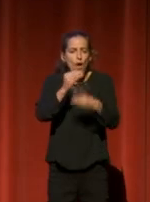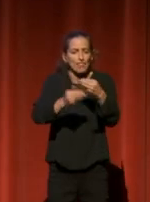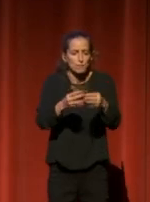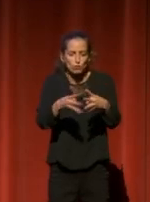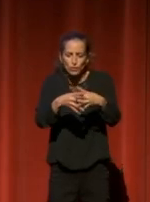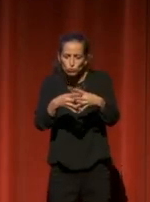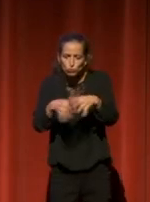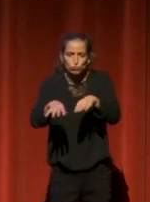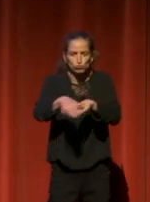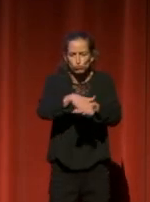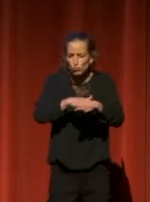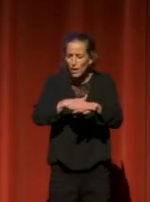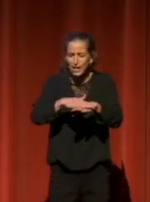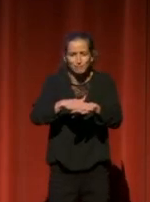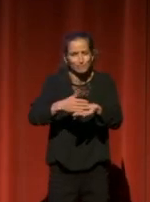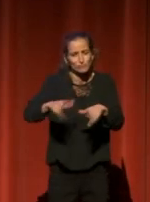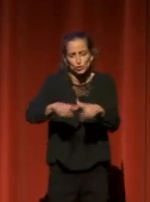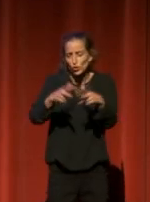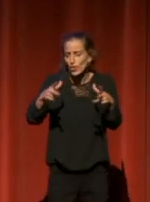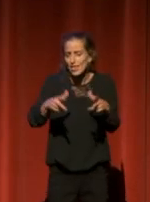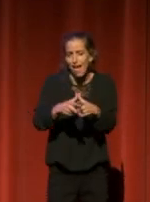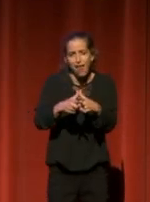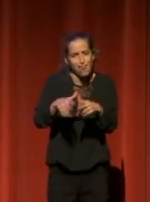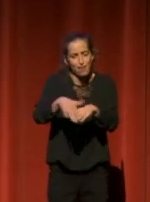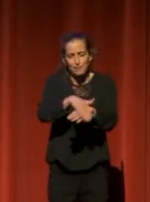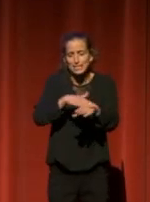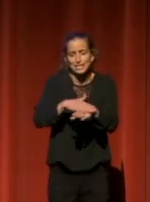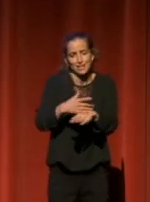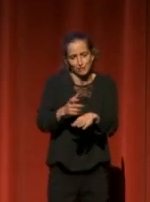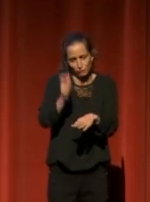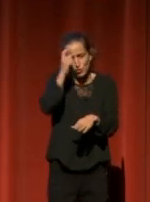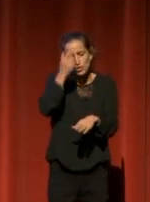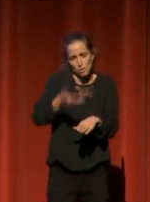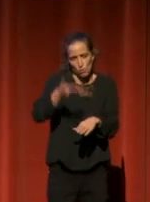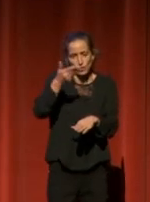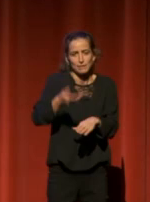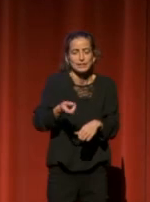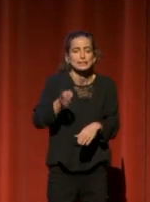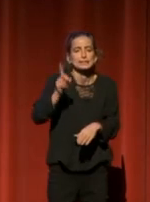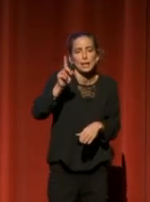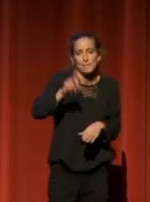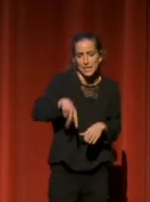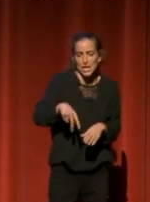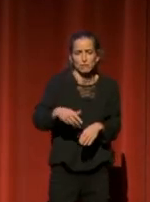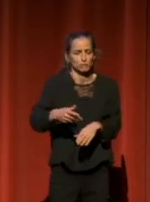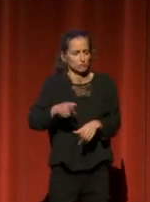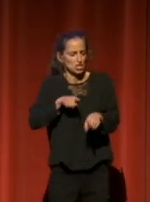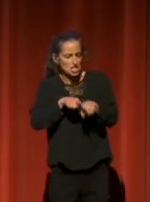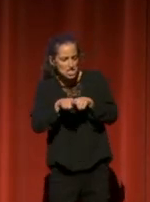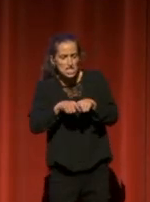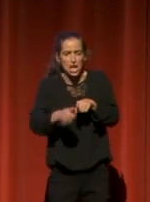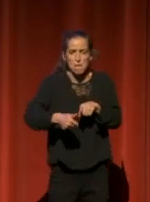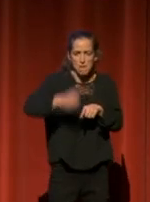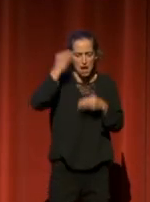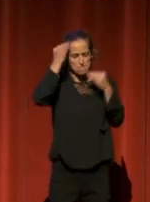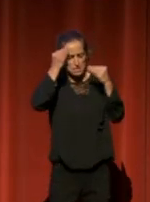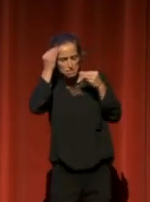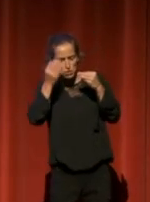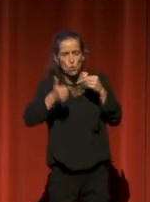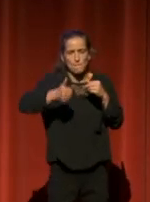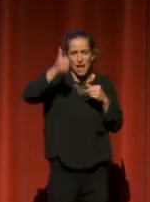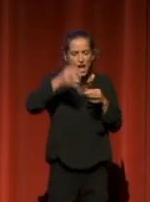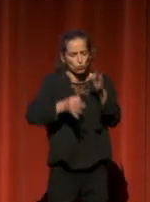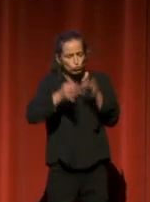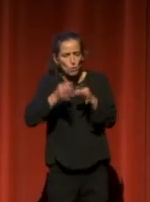básica, quiero recalcar este término, para lograr comunidades más conectadas, más críticas, más cohesionadas, más